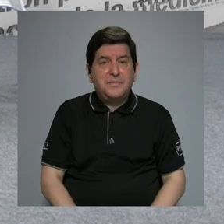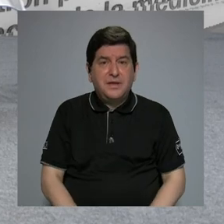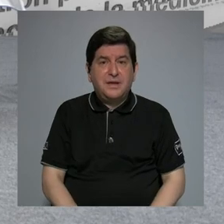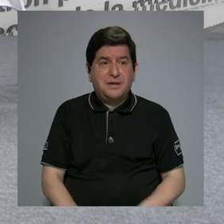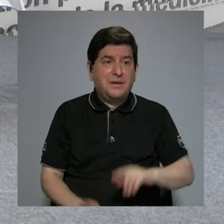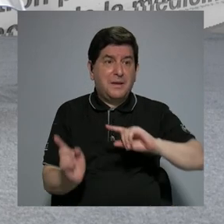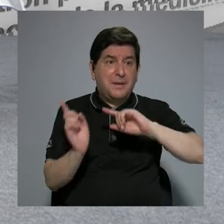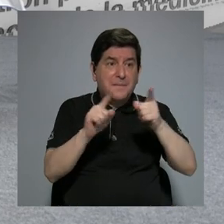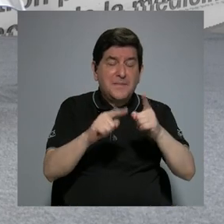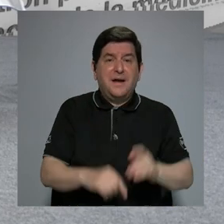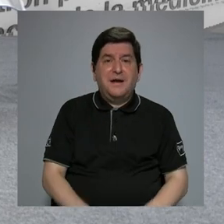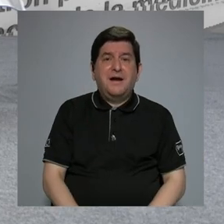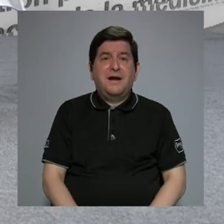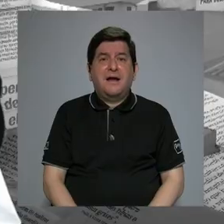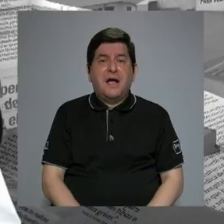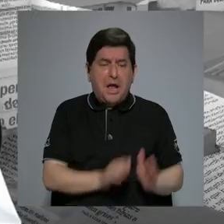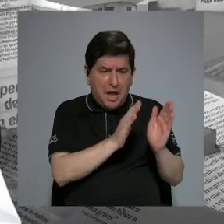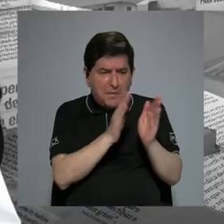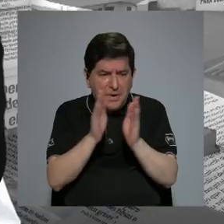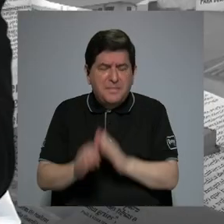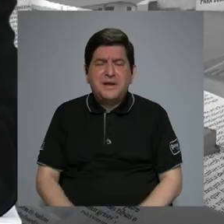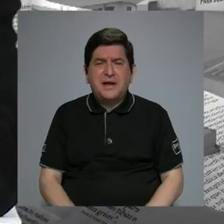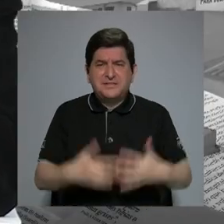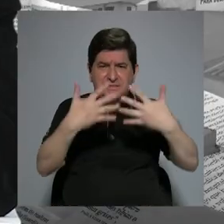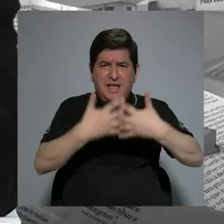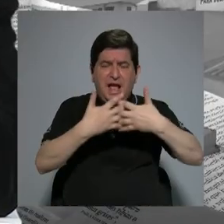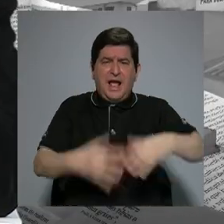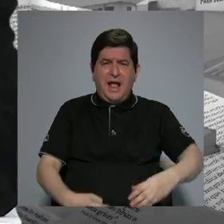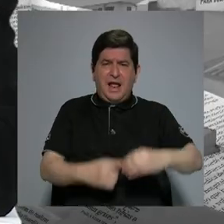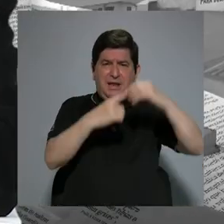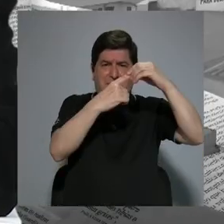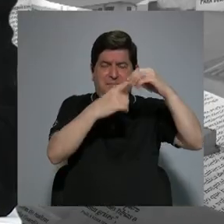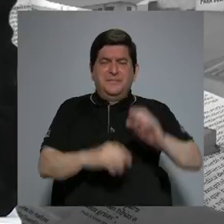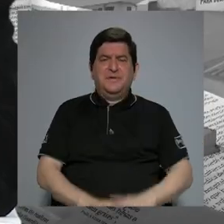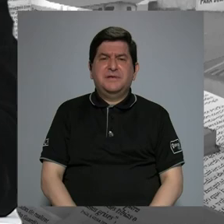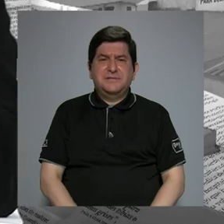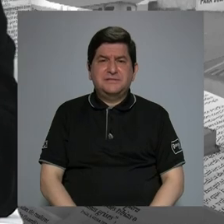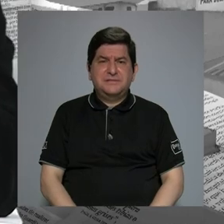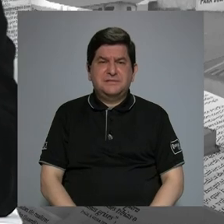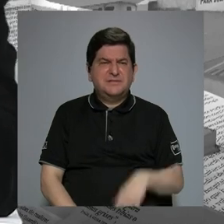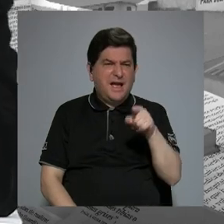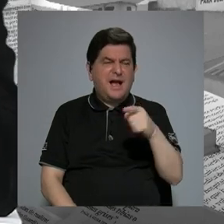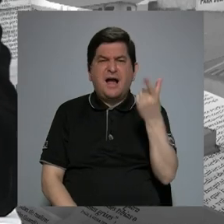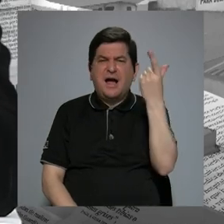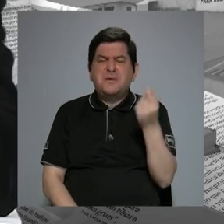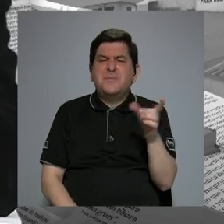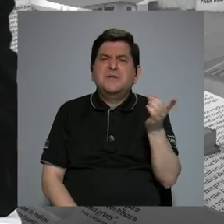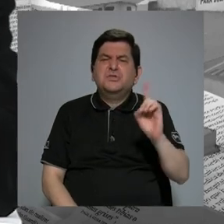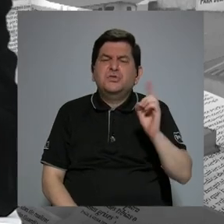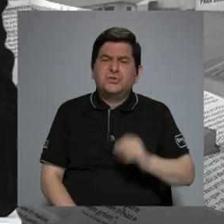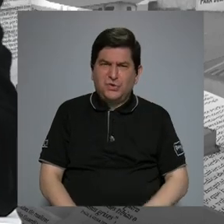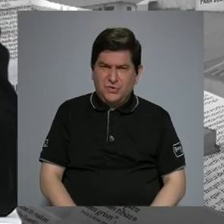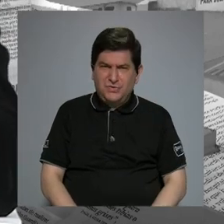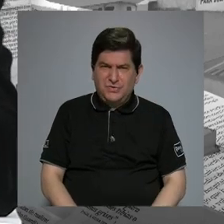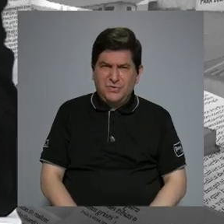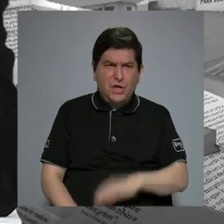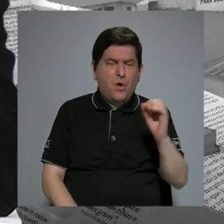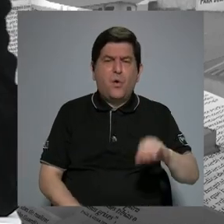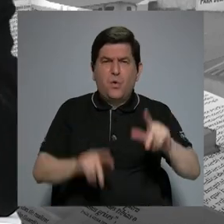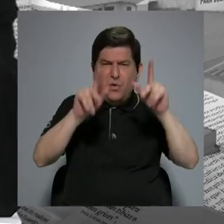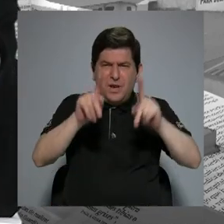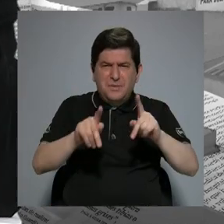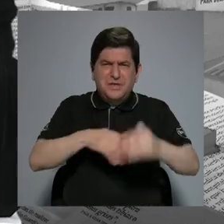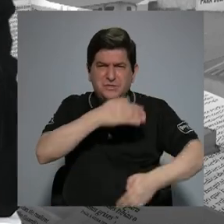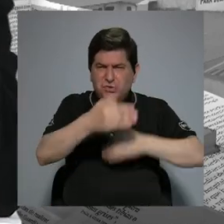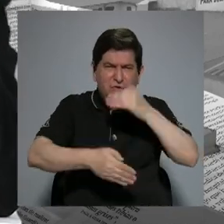casas matrices a prepararse, a capacitarse. Y en esa línea, ¿dónde se pensiona? ¿Fue tu pregunta? ¿Dónde se jubila?